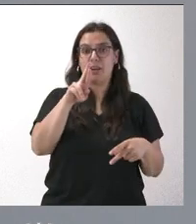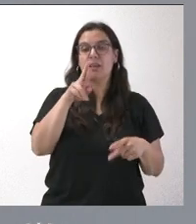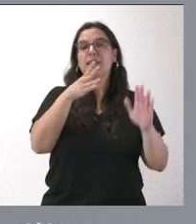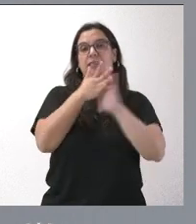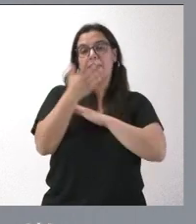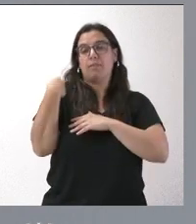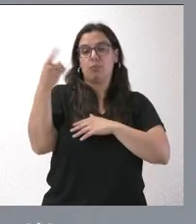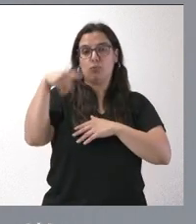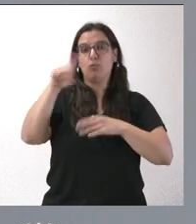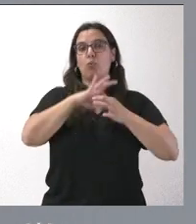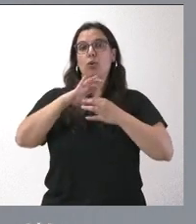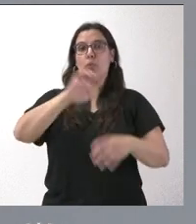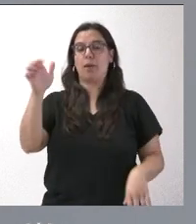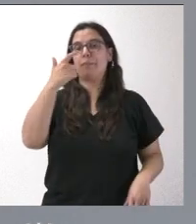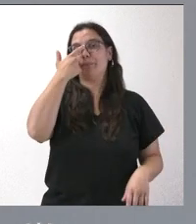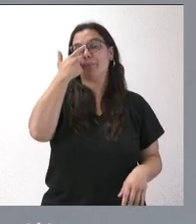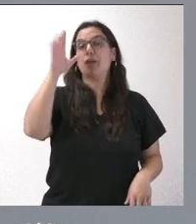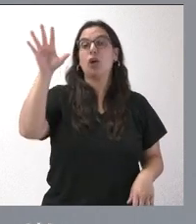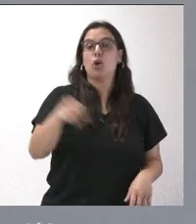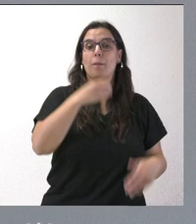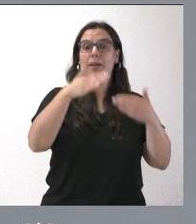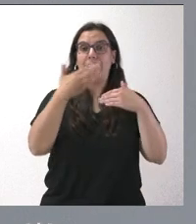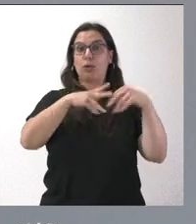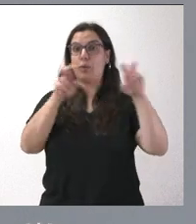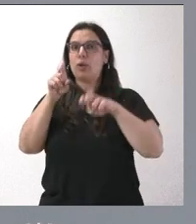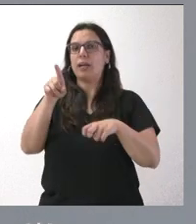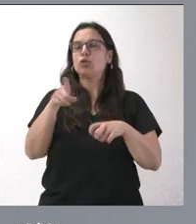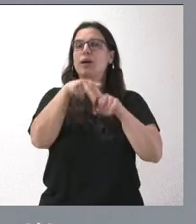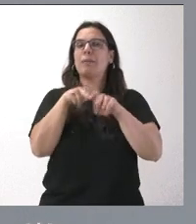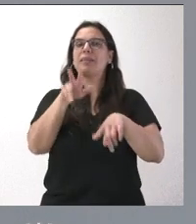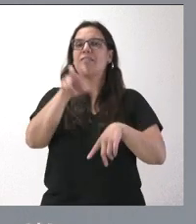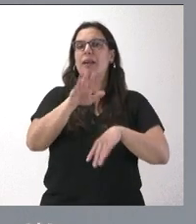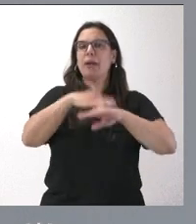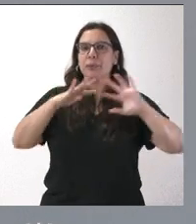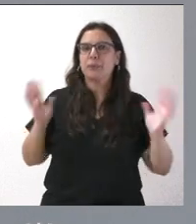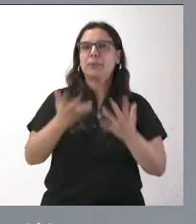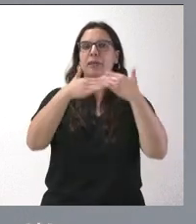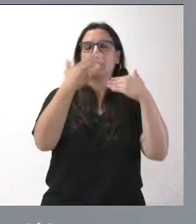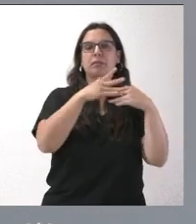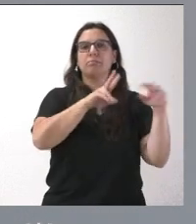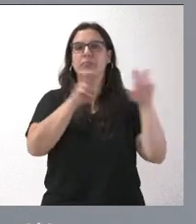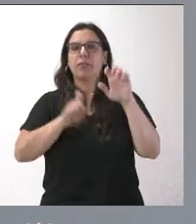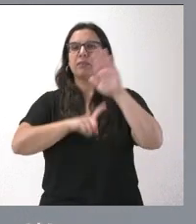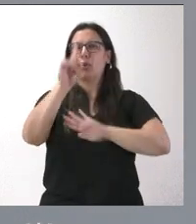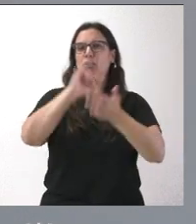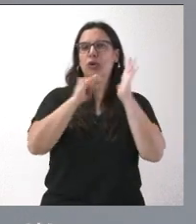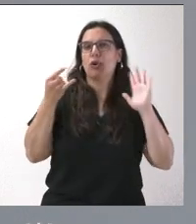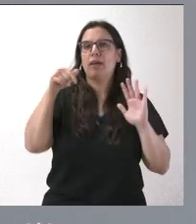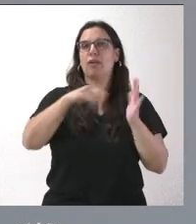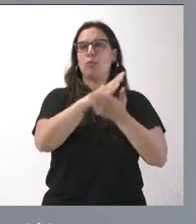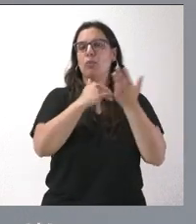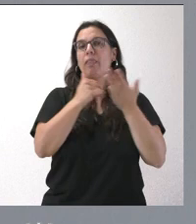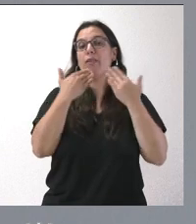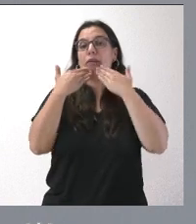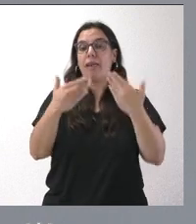por la Unión Europea. La compra innovadora es un instrumento que lo que viene es a promover la innovación, el desarrollo tecnológico en nuestra comunidad autónoma y, a